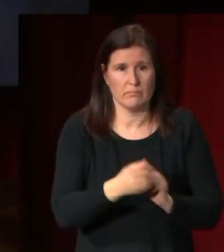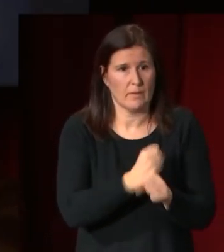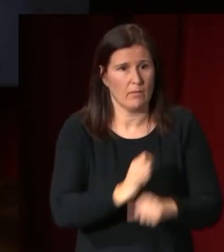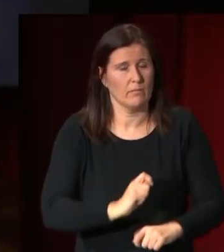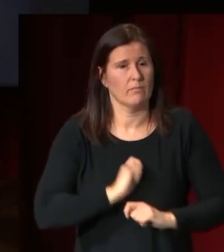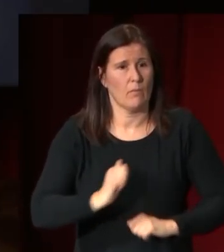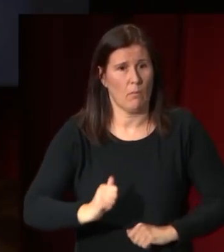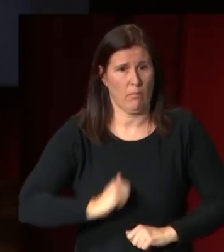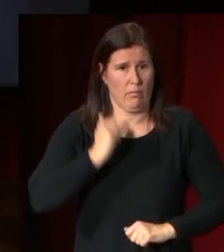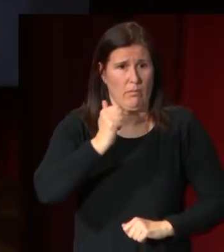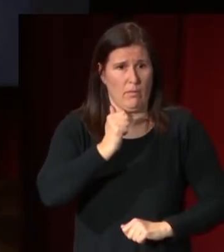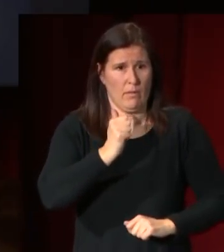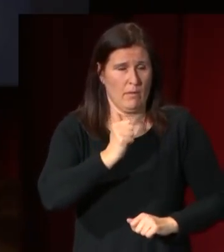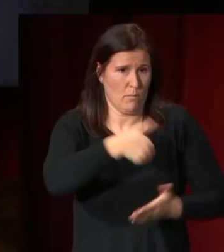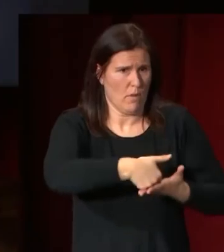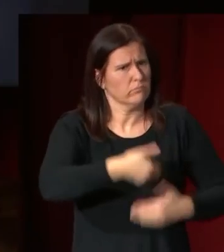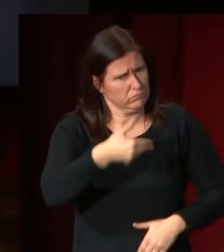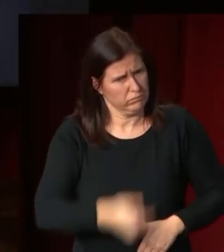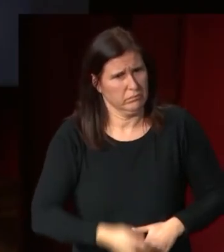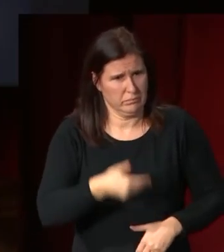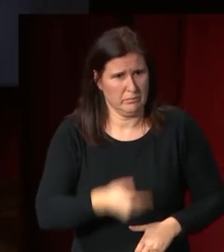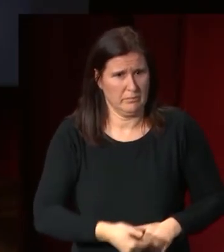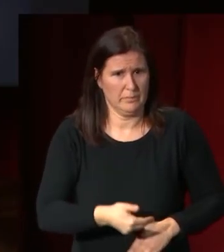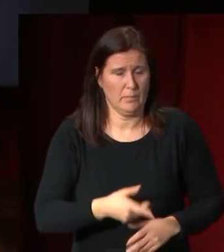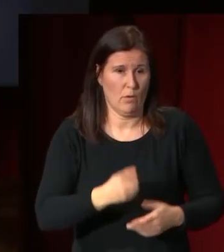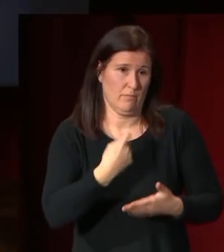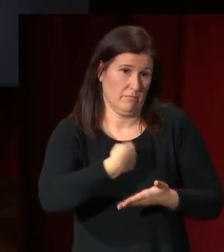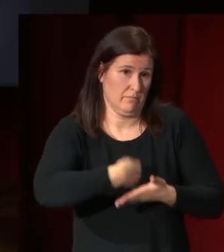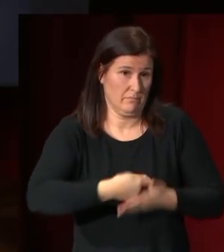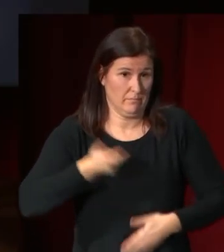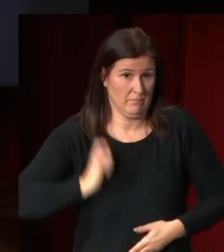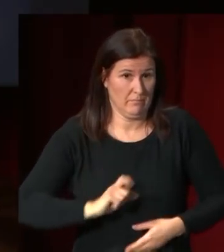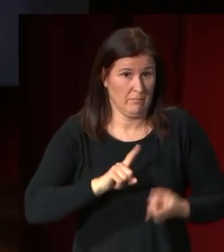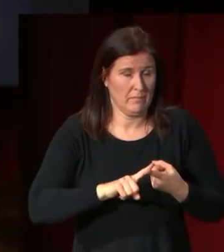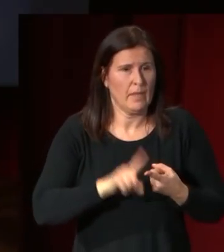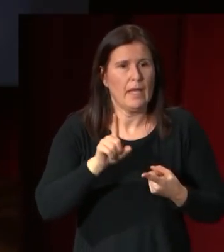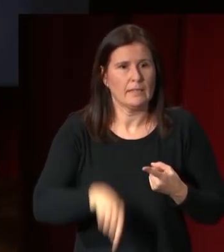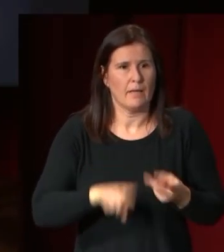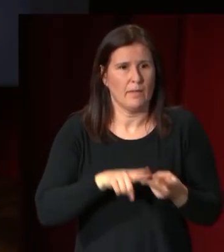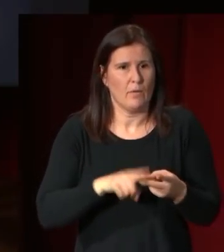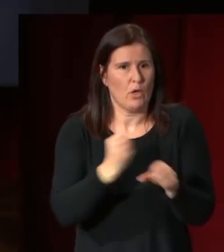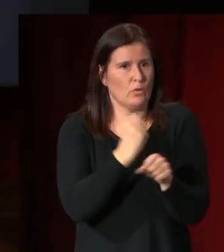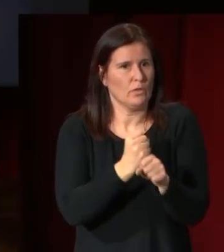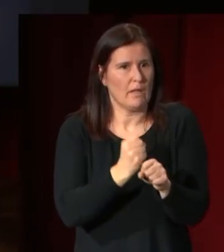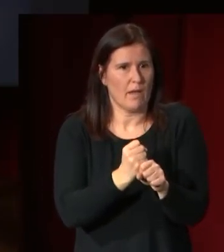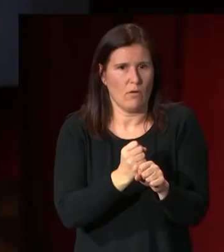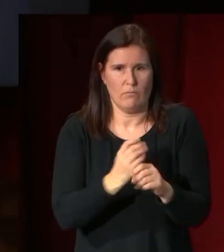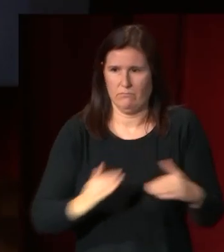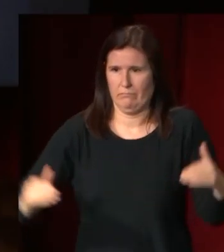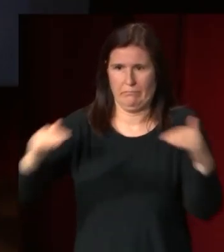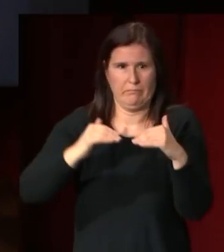importante por el encargo en sí por lo que significa de remuneración y porque además está a la altura de los grandes porque al lado